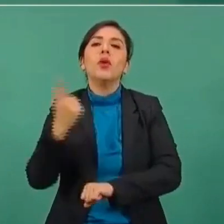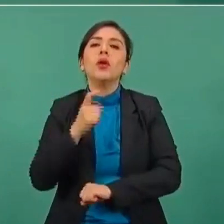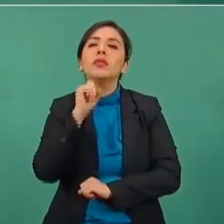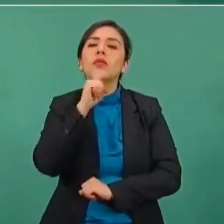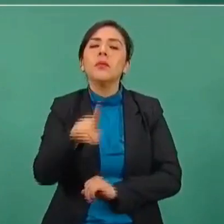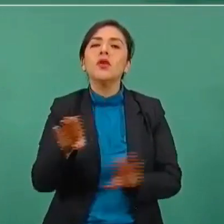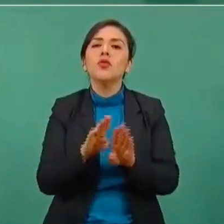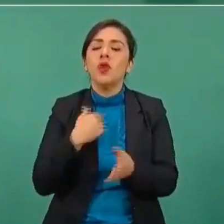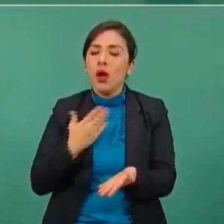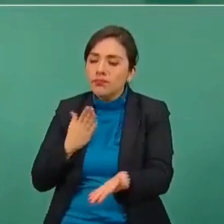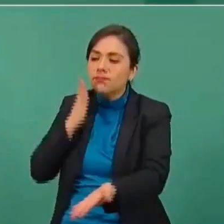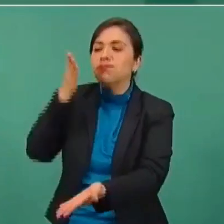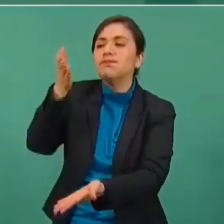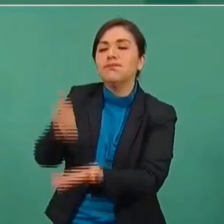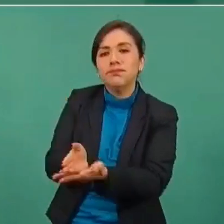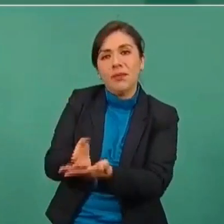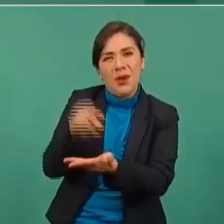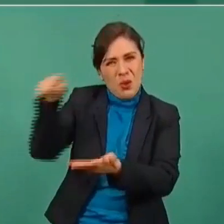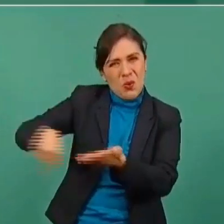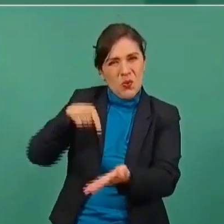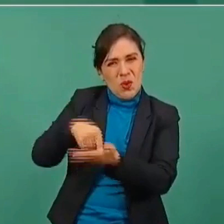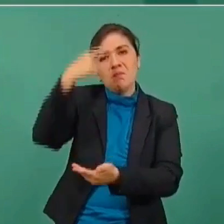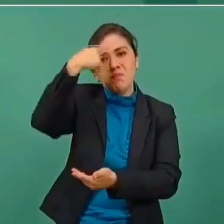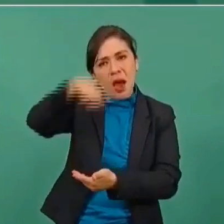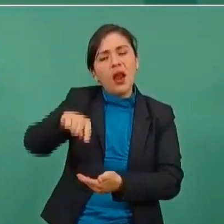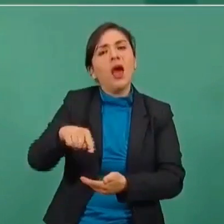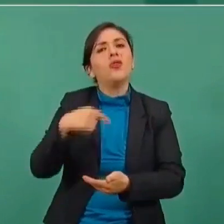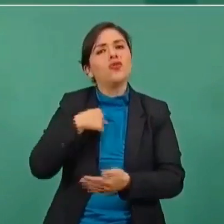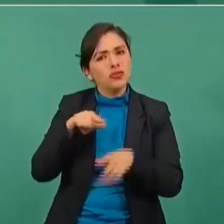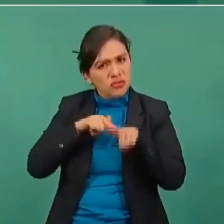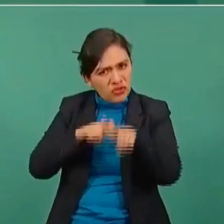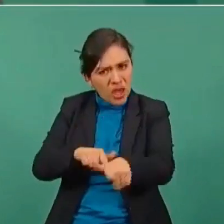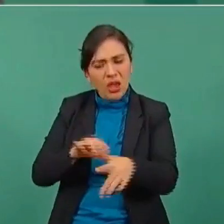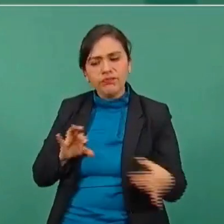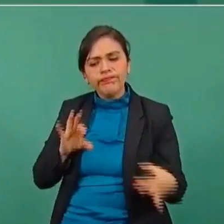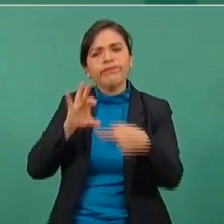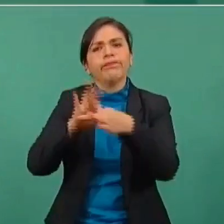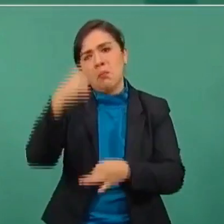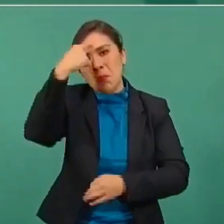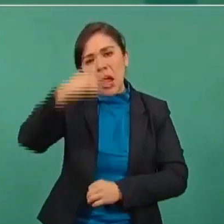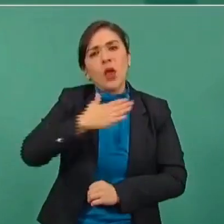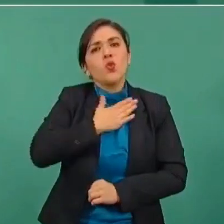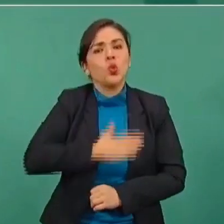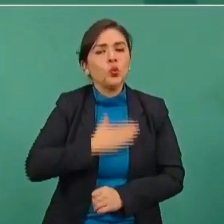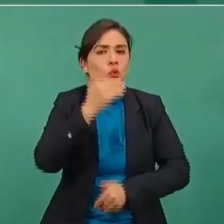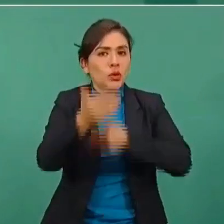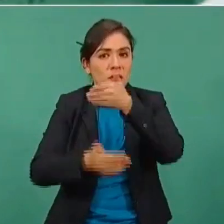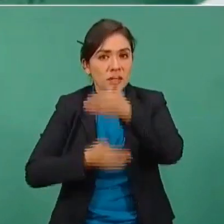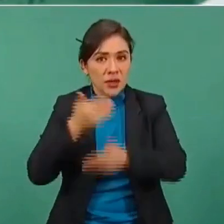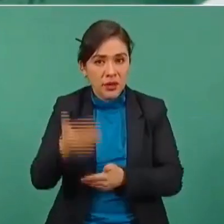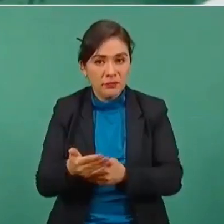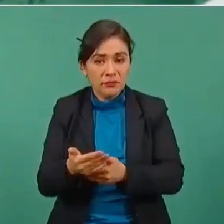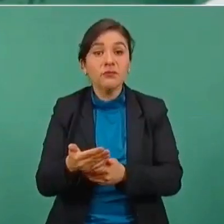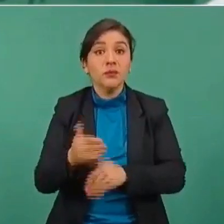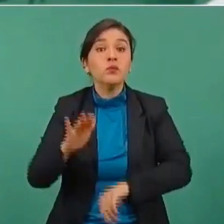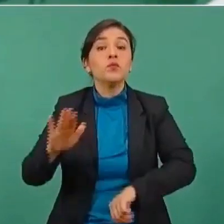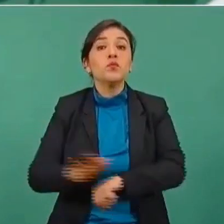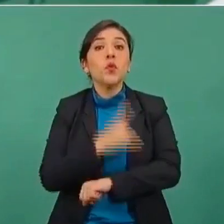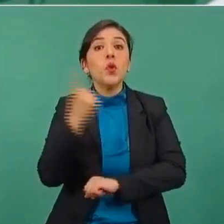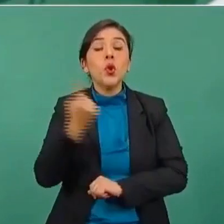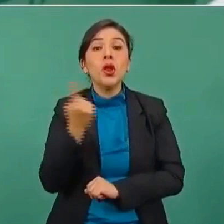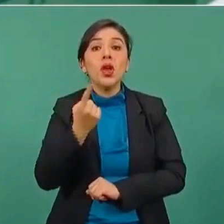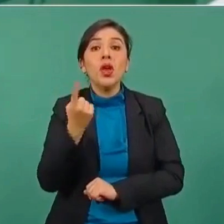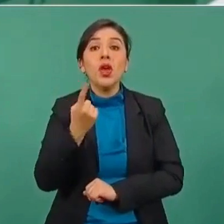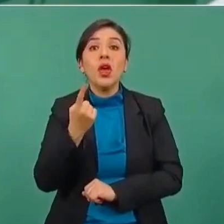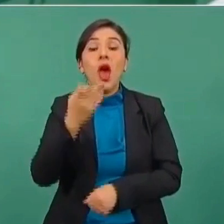un acto para reafirmar nuestros compromisos de justicia. Porque se está llevando a